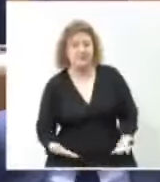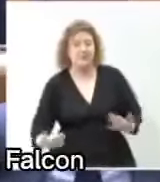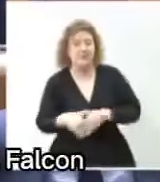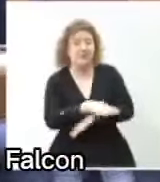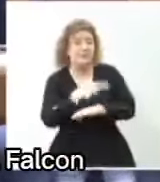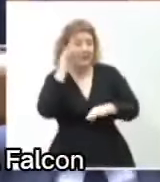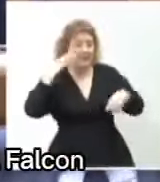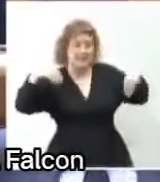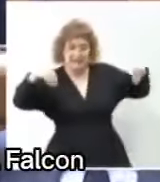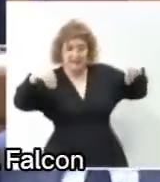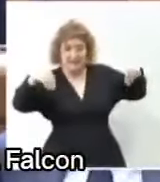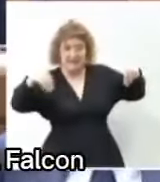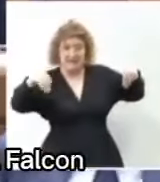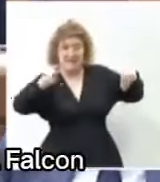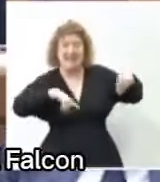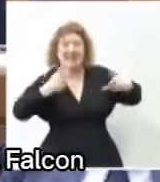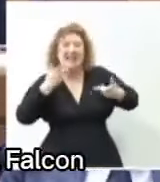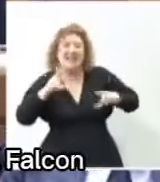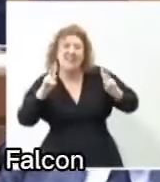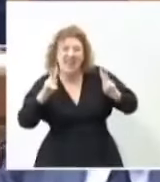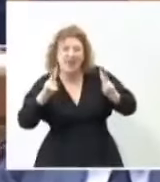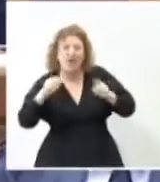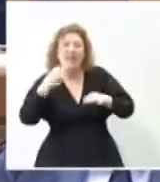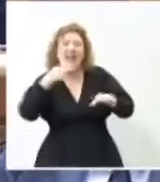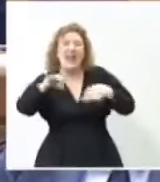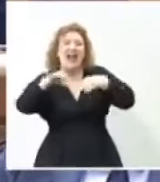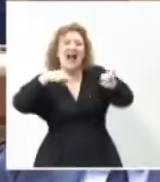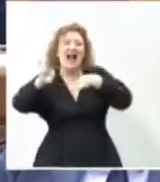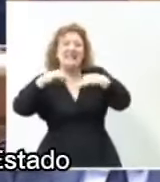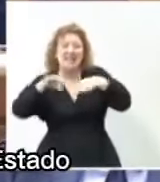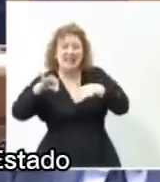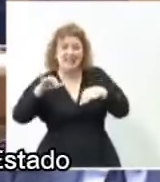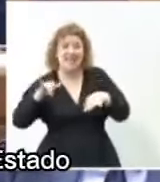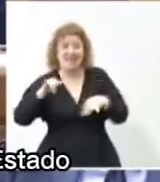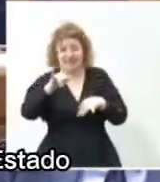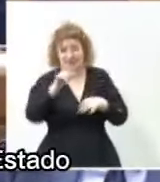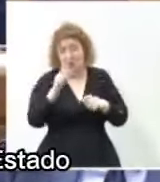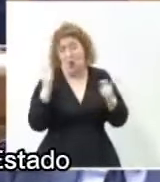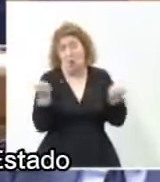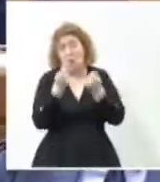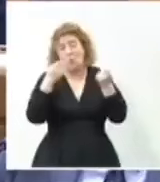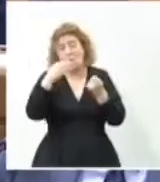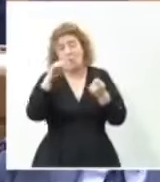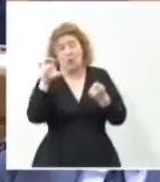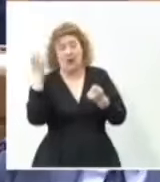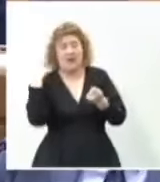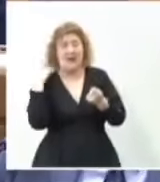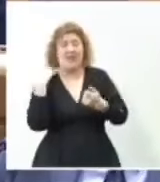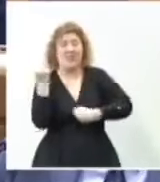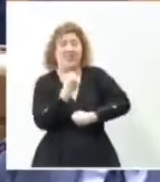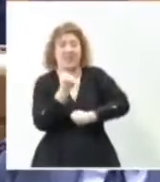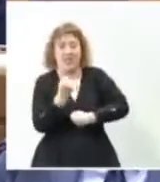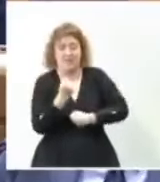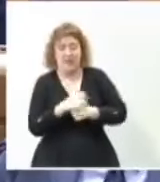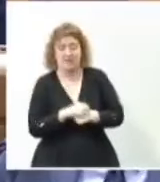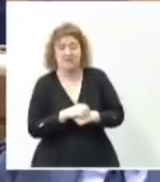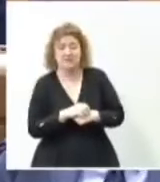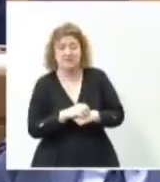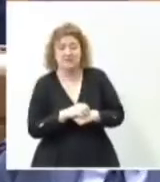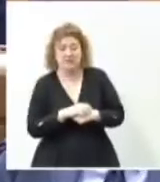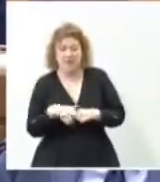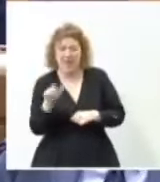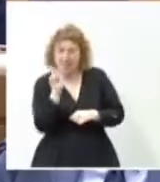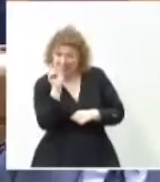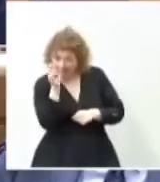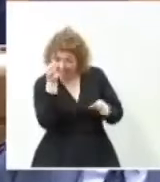Ministra, licitación del contrato del Catering del Falco, firmada por usted y publicada en el Boletín Oficial del Estado el pasado mes de diciembre. Atentos